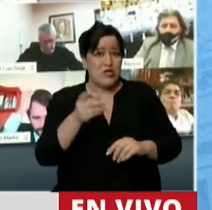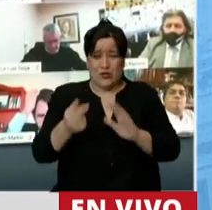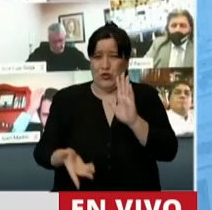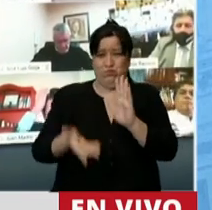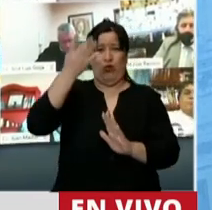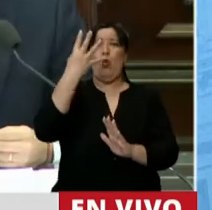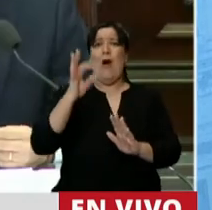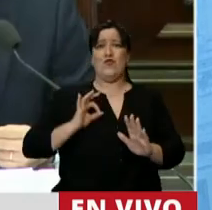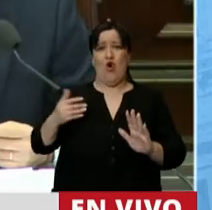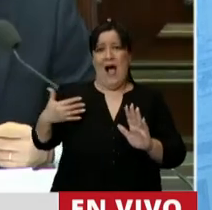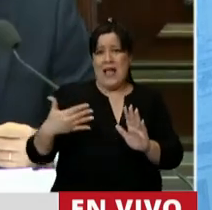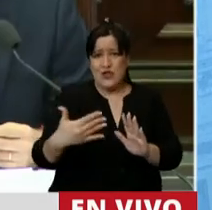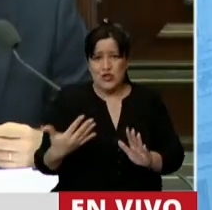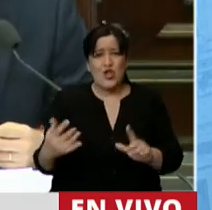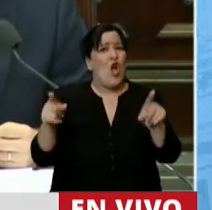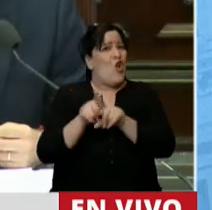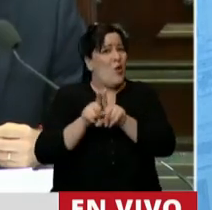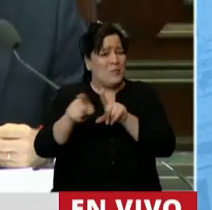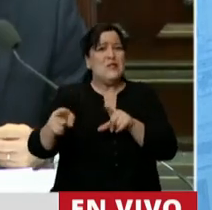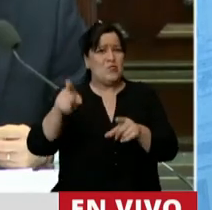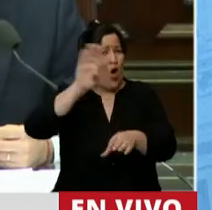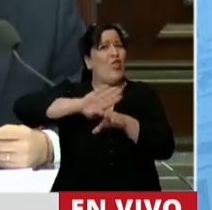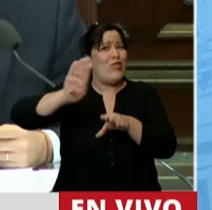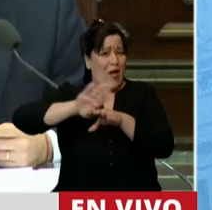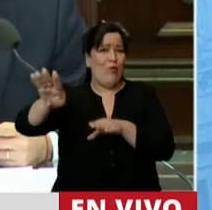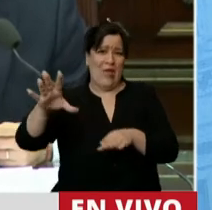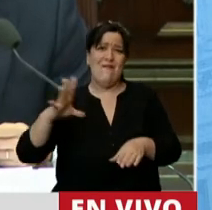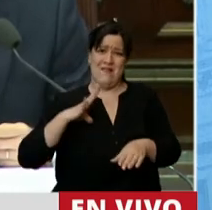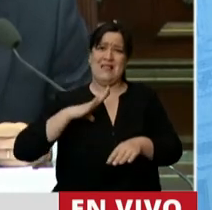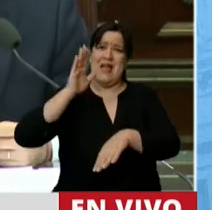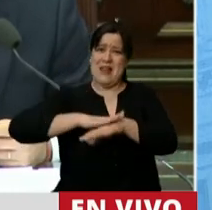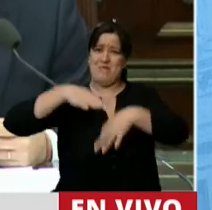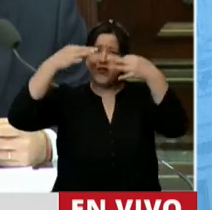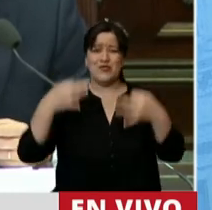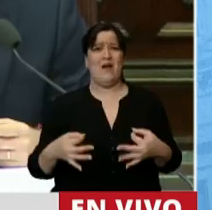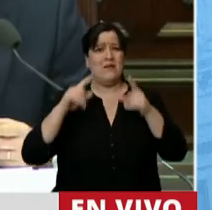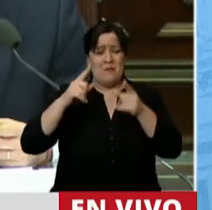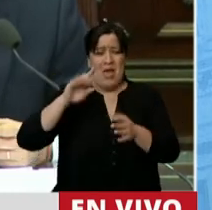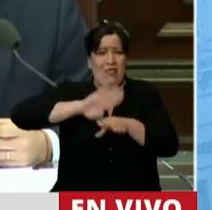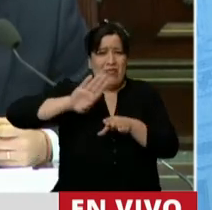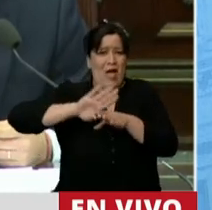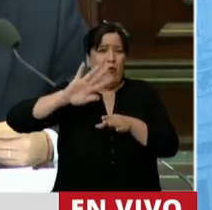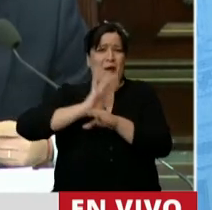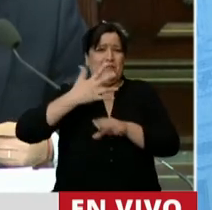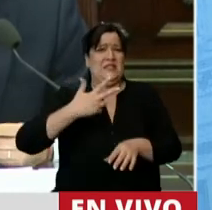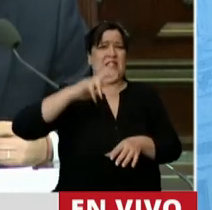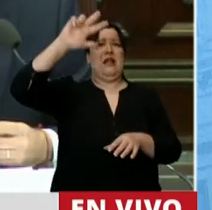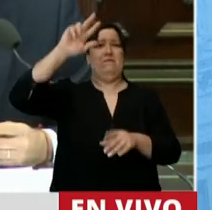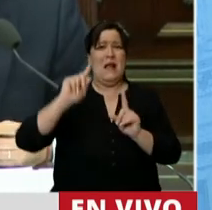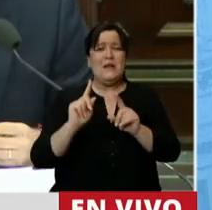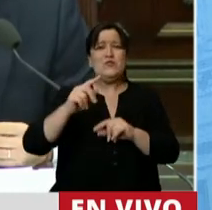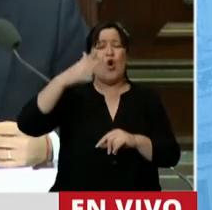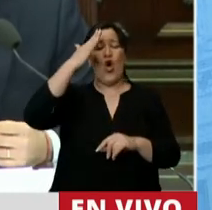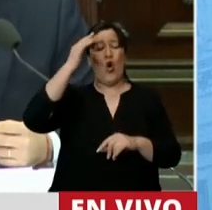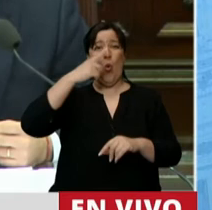mismos que nos endeudaron irresponsablemente como triplicando el ritmo de endeudamiento de la última dictadura militar.